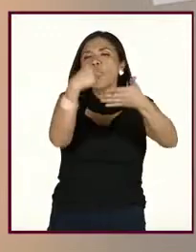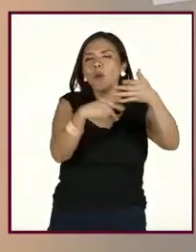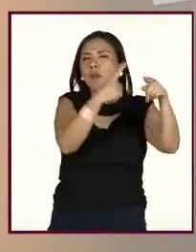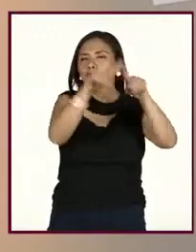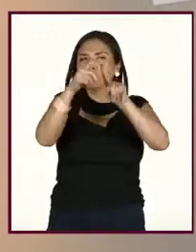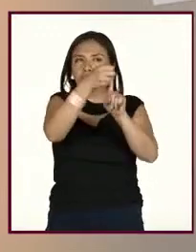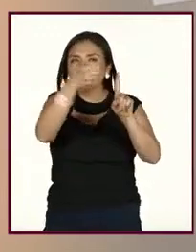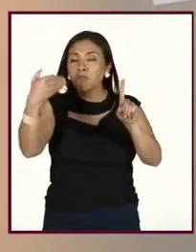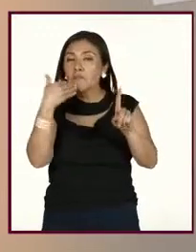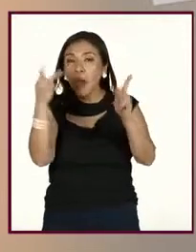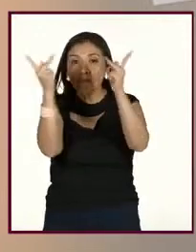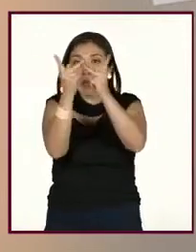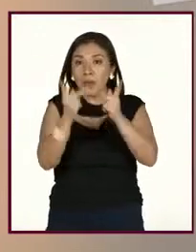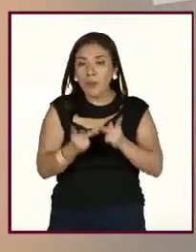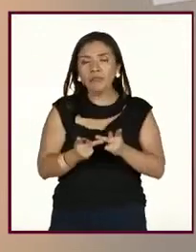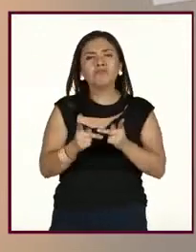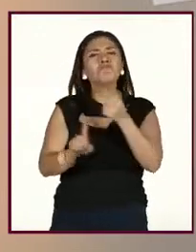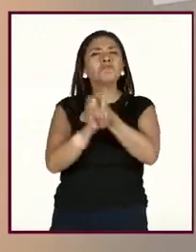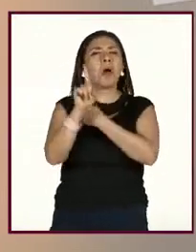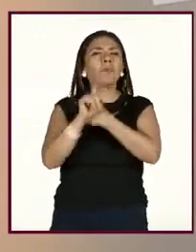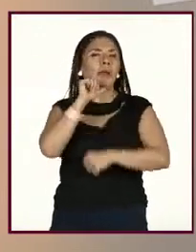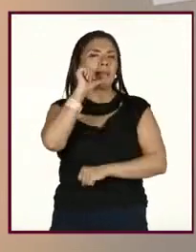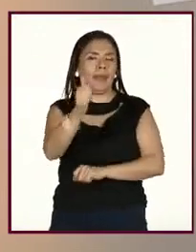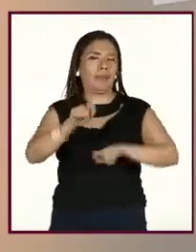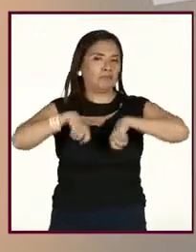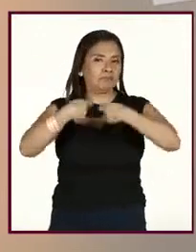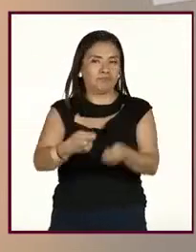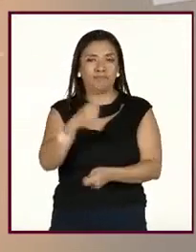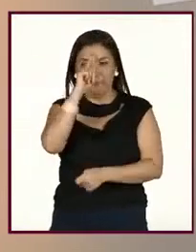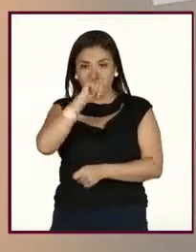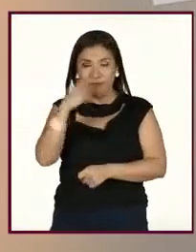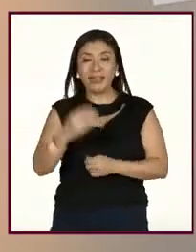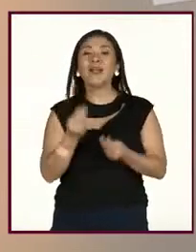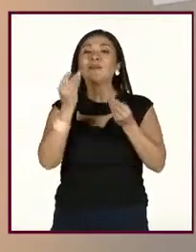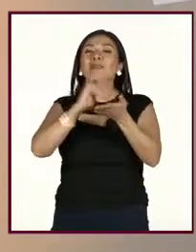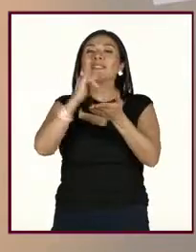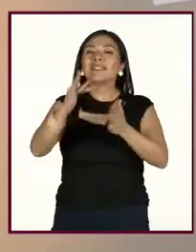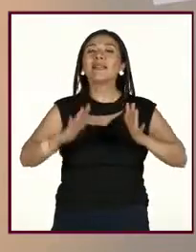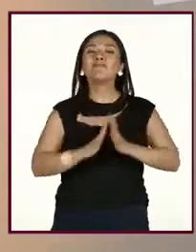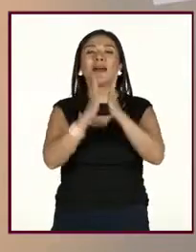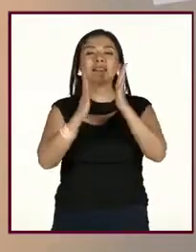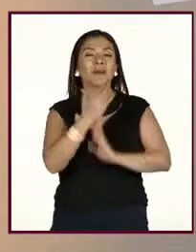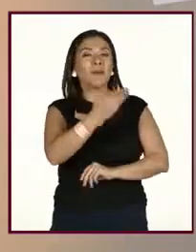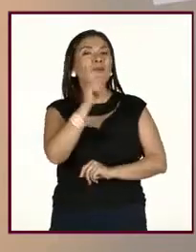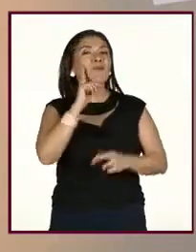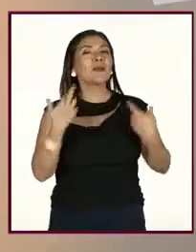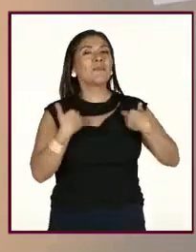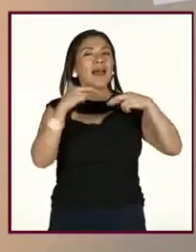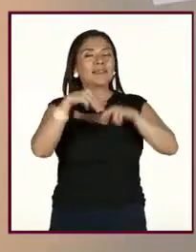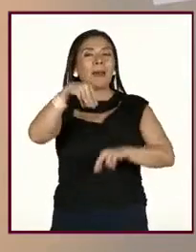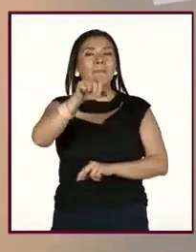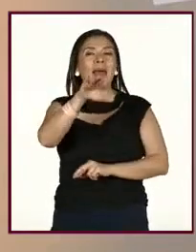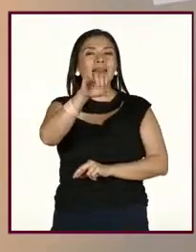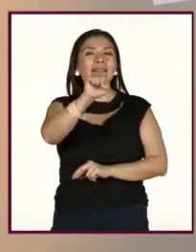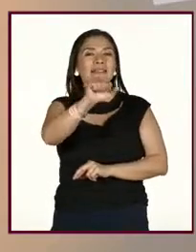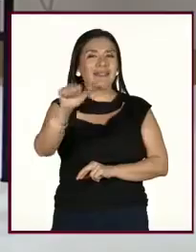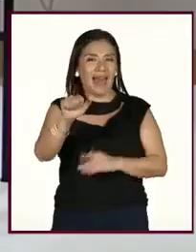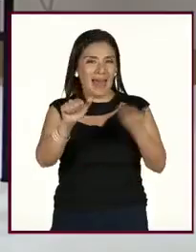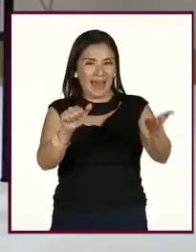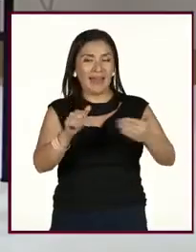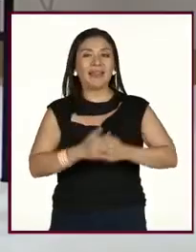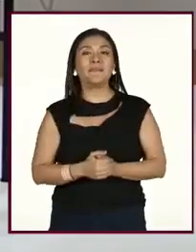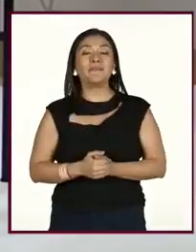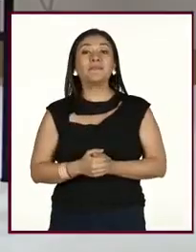escritos. De esta manera no van a tener ningún problema. Agradecemos la participación de la maestra Marisa Morales Loyola